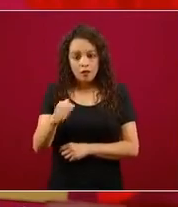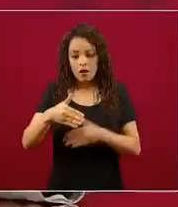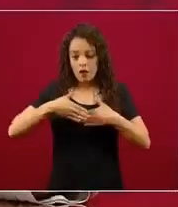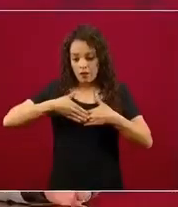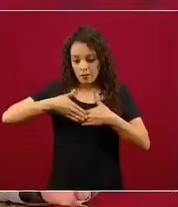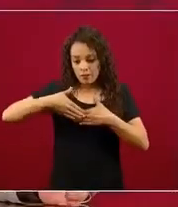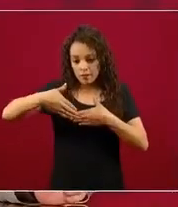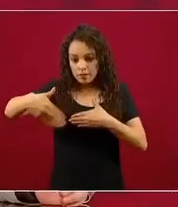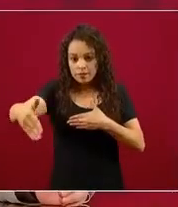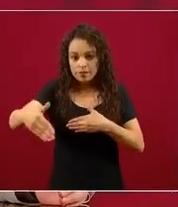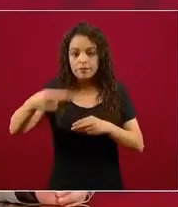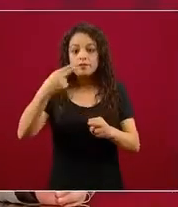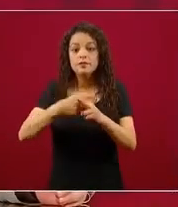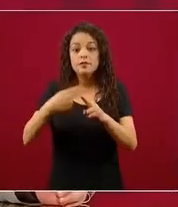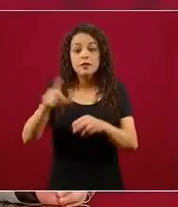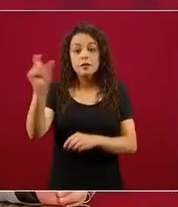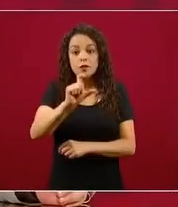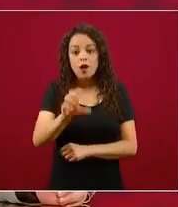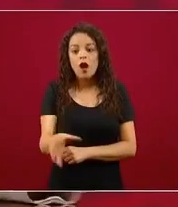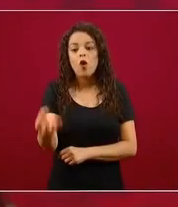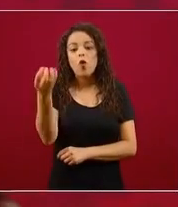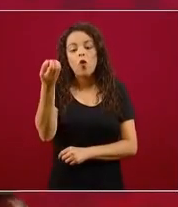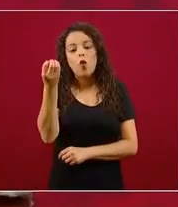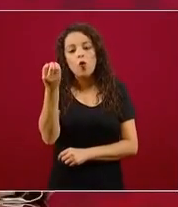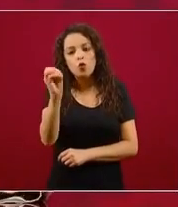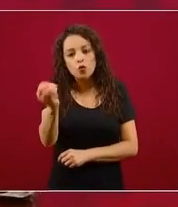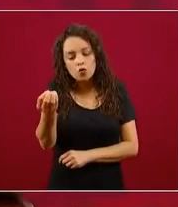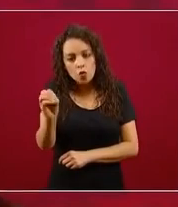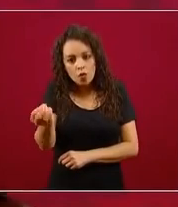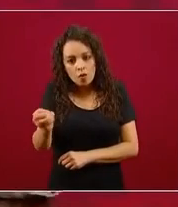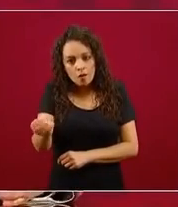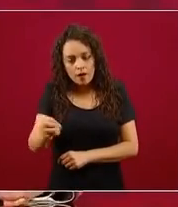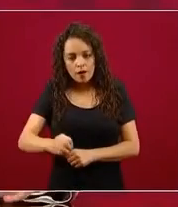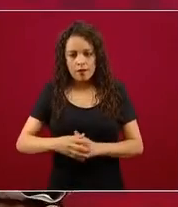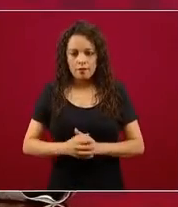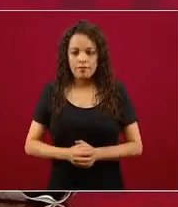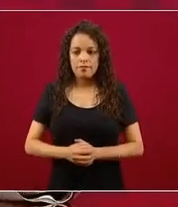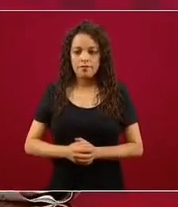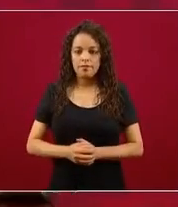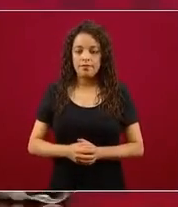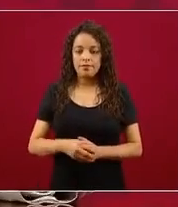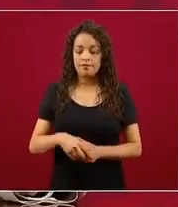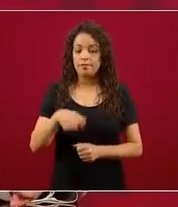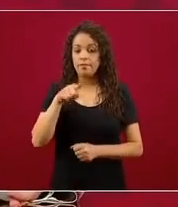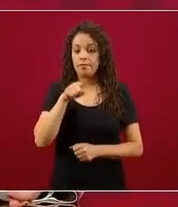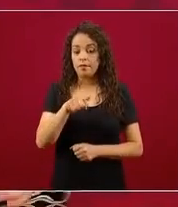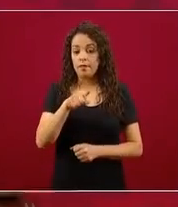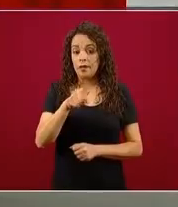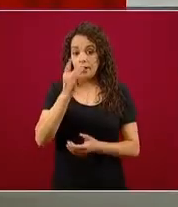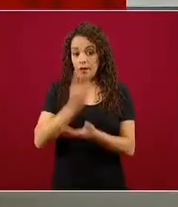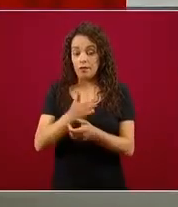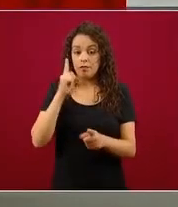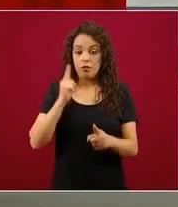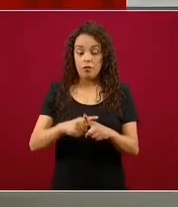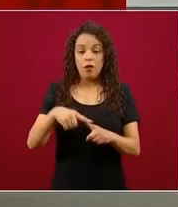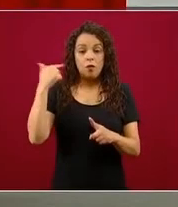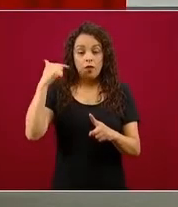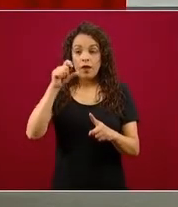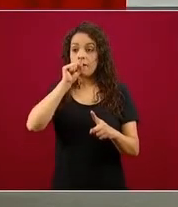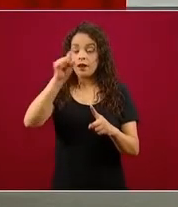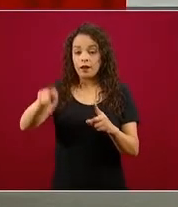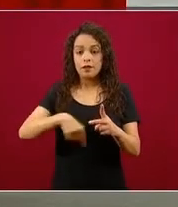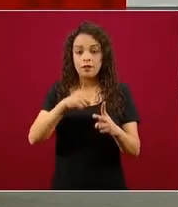hasta octubre y concretamente Guadalajara y en general Jalisco y